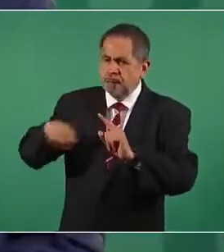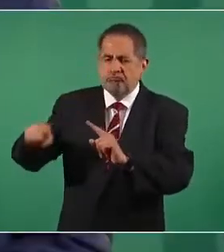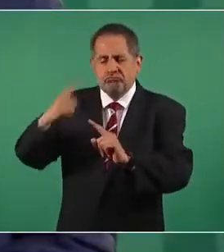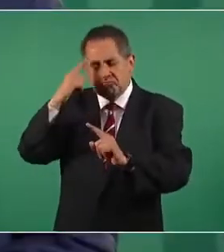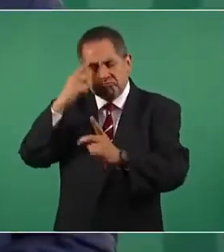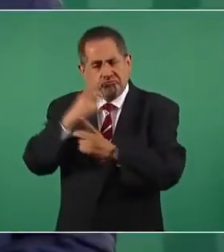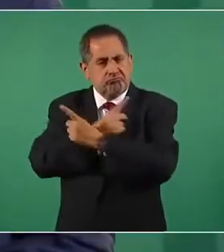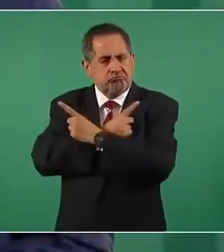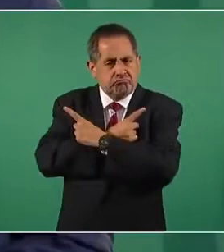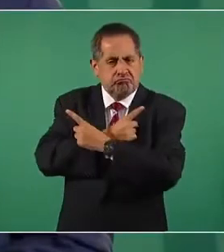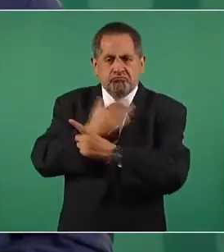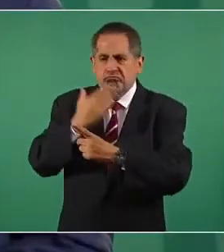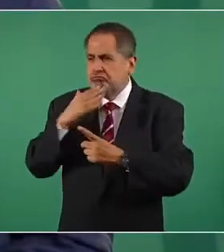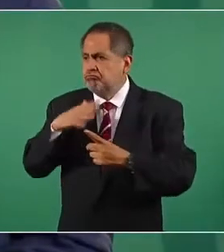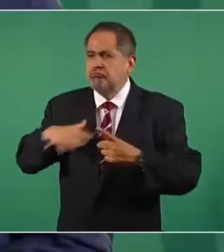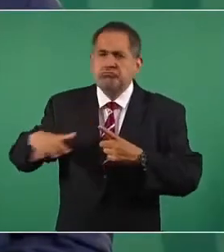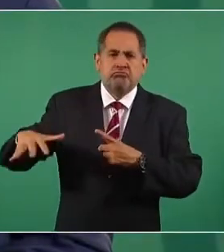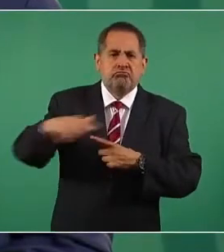vida pública del país,